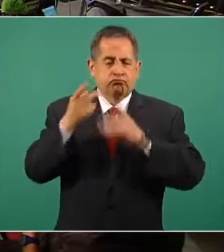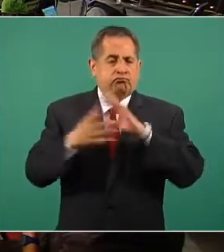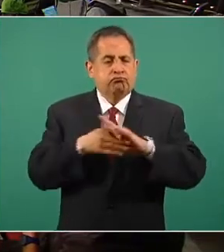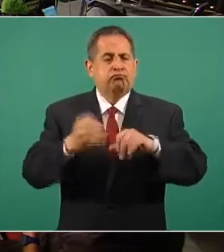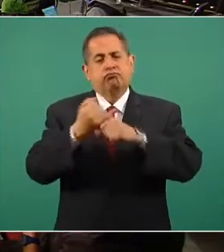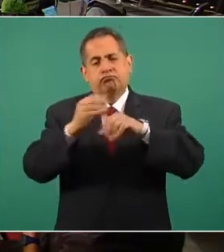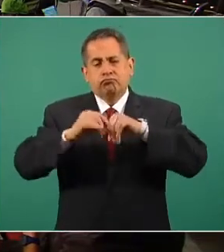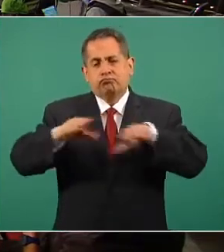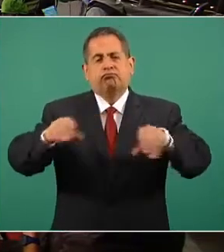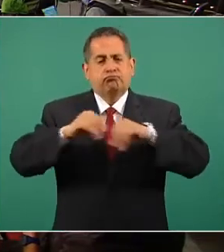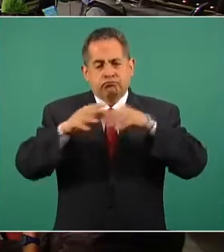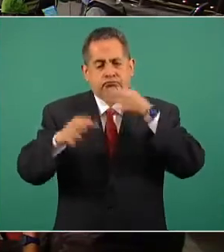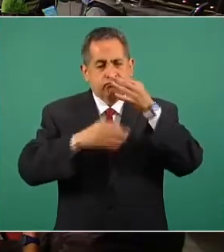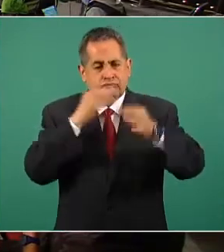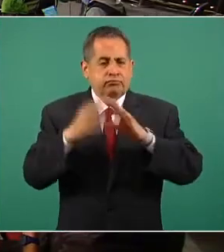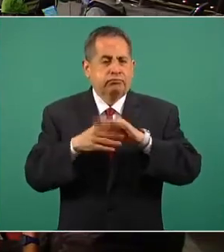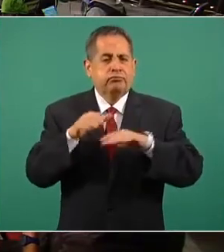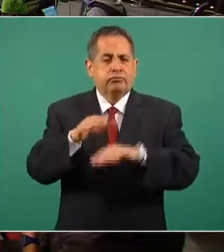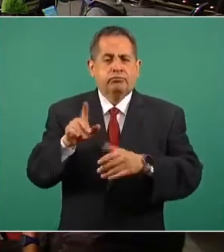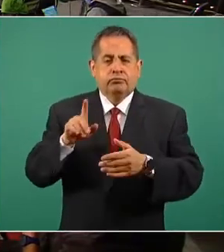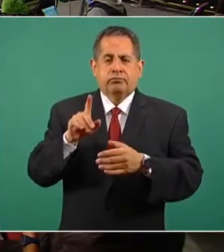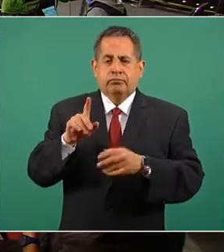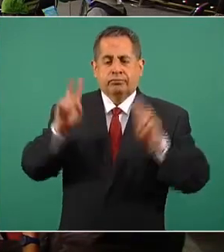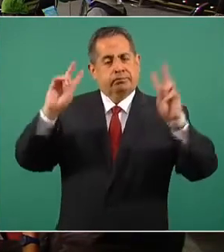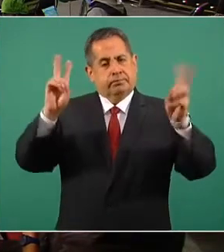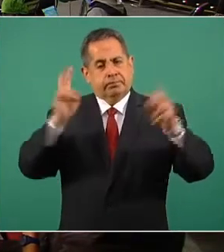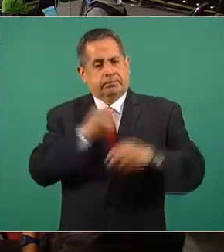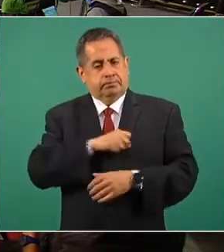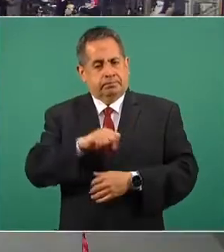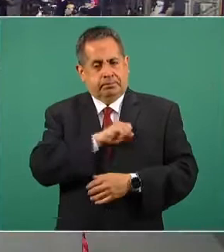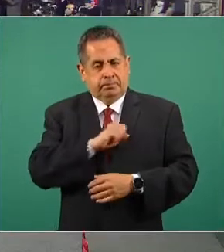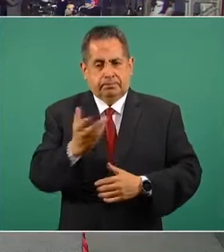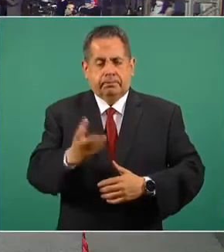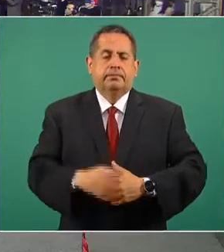información correspondiente al pulso de la salud esta mañana.